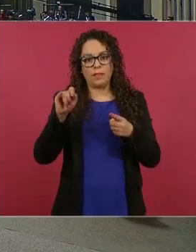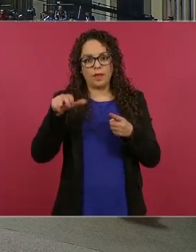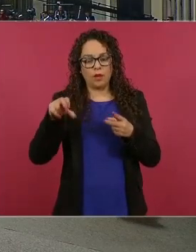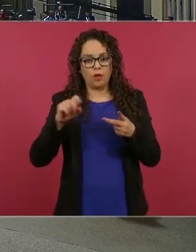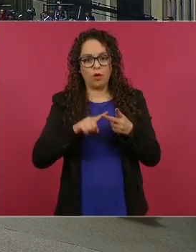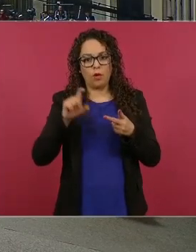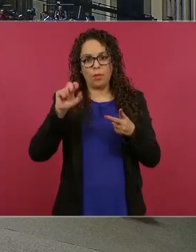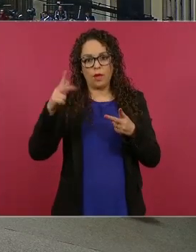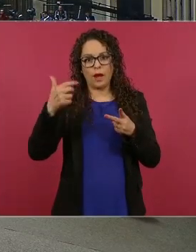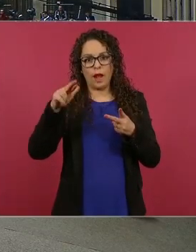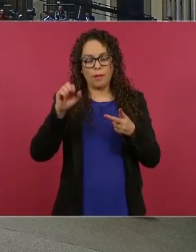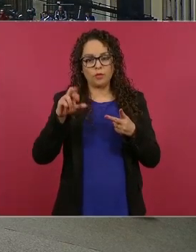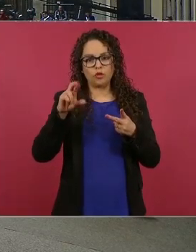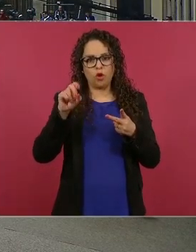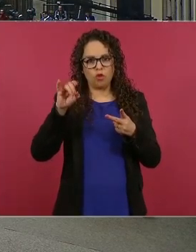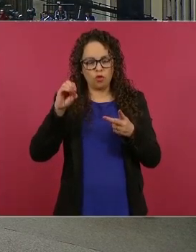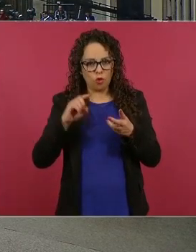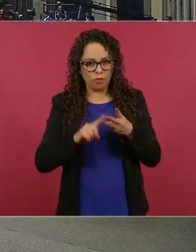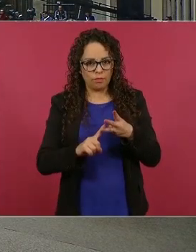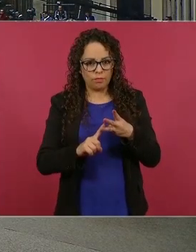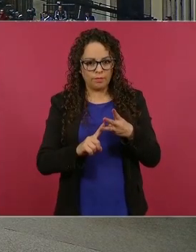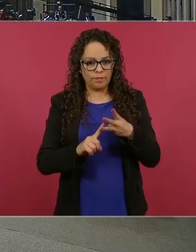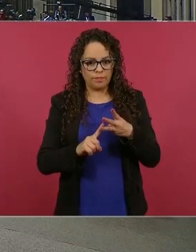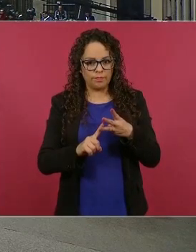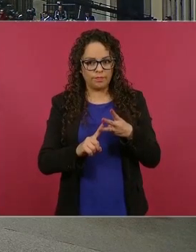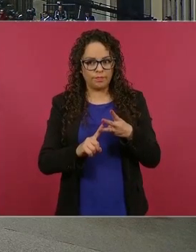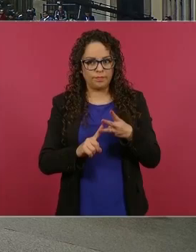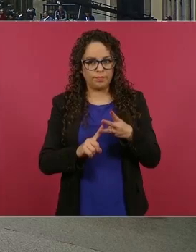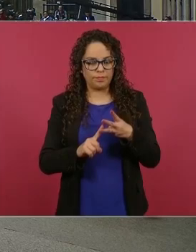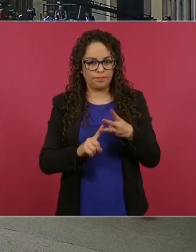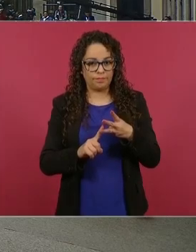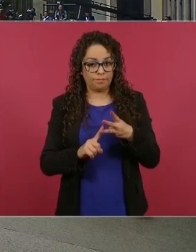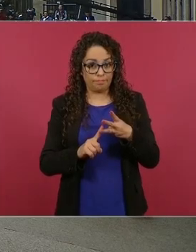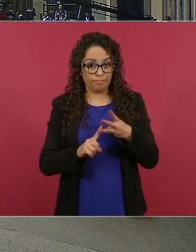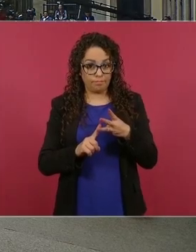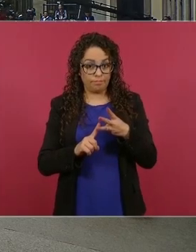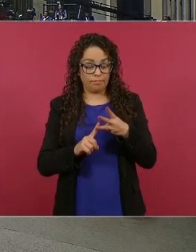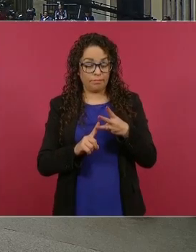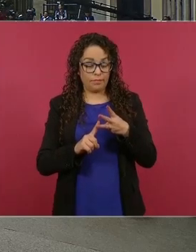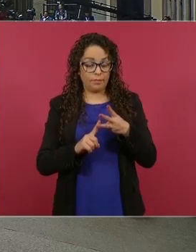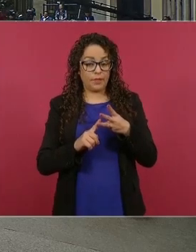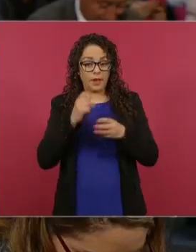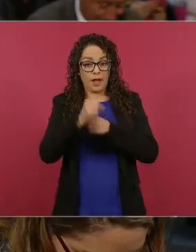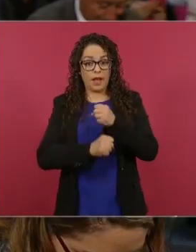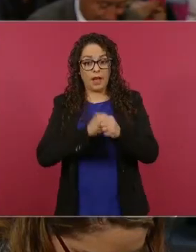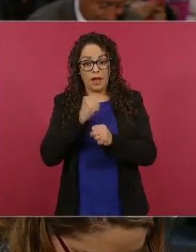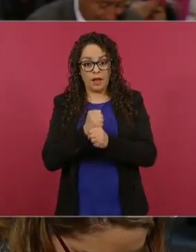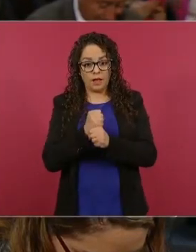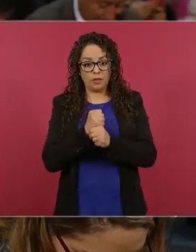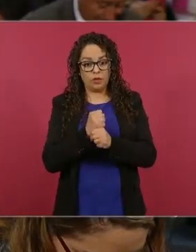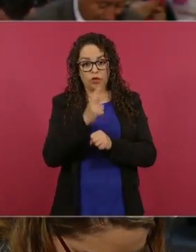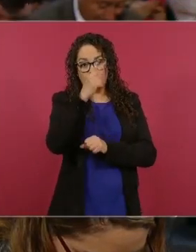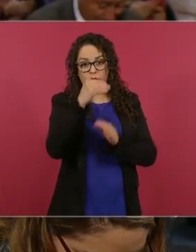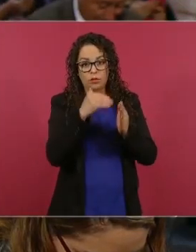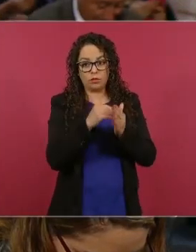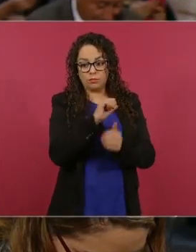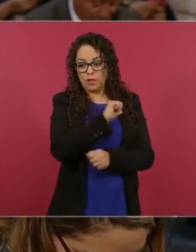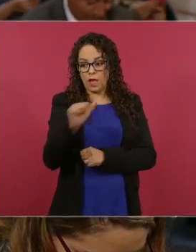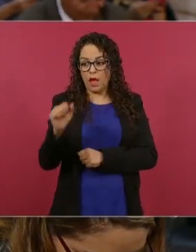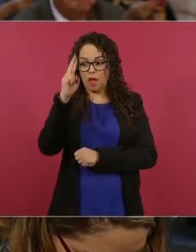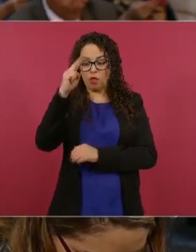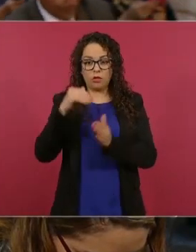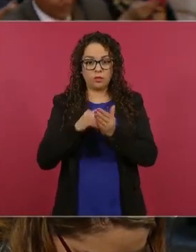gramos de rodio es decir del 2000 al 2019 no se recuperaron en nuestro país